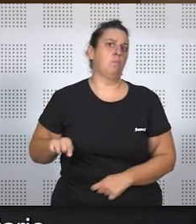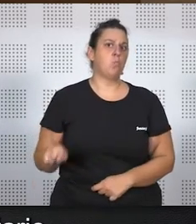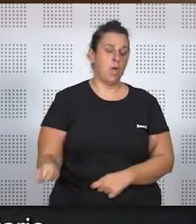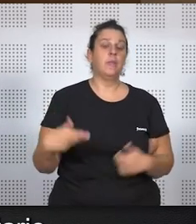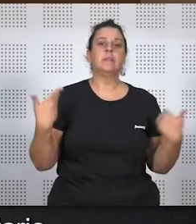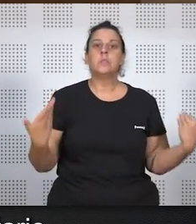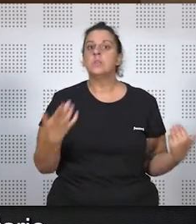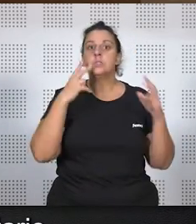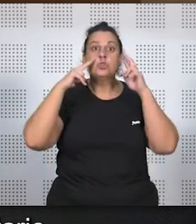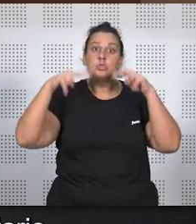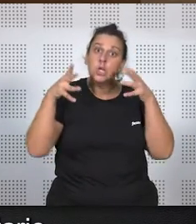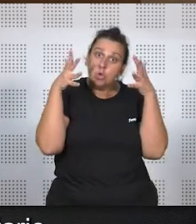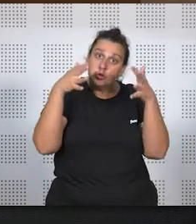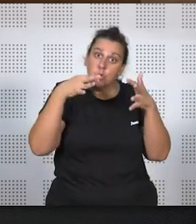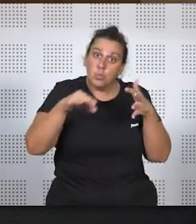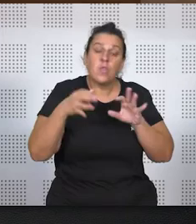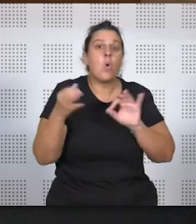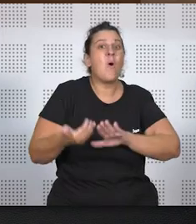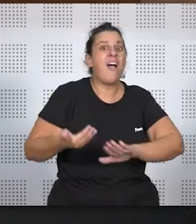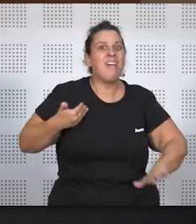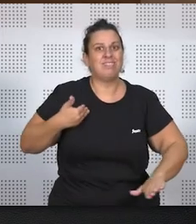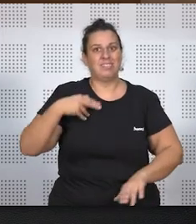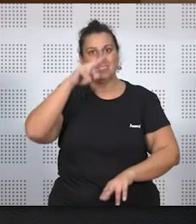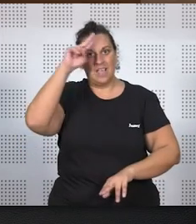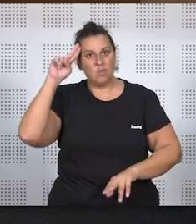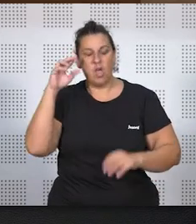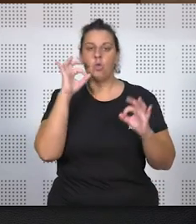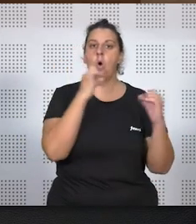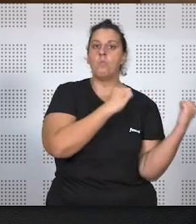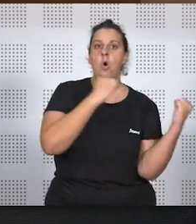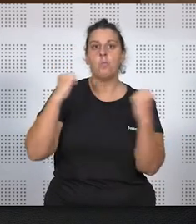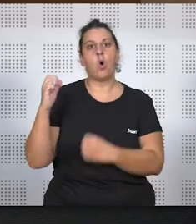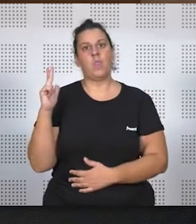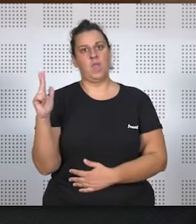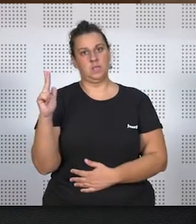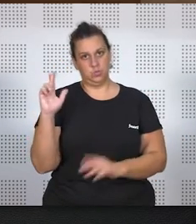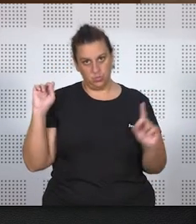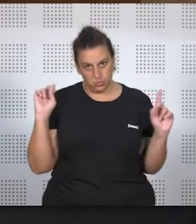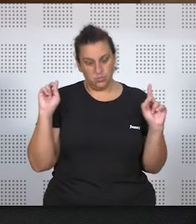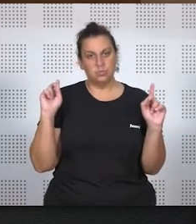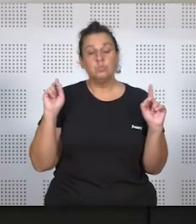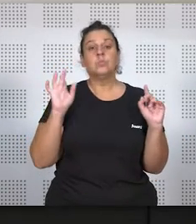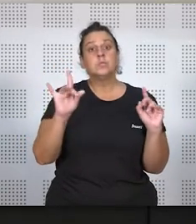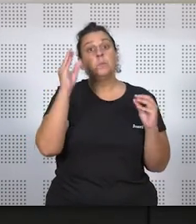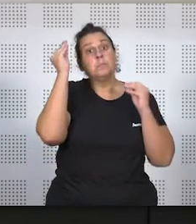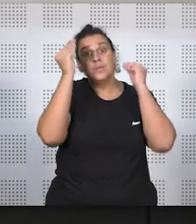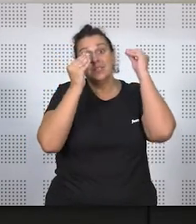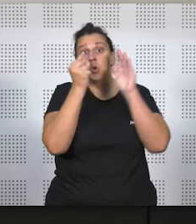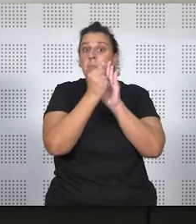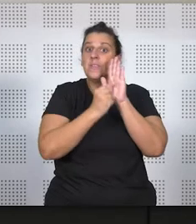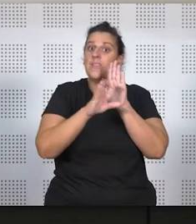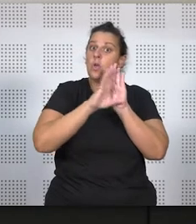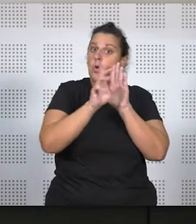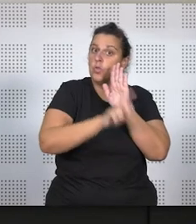en un notario, bien, se puede obtener previamente un abogado, un experto en derecho, pero sí que considero que es una buena medida del Código Civil